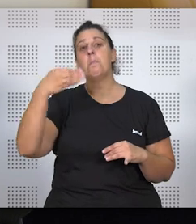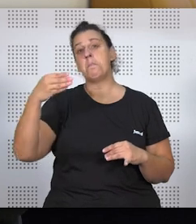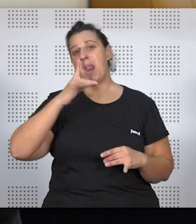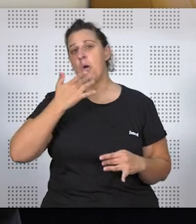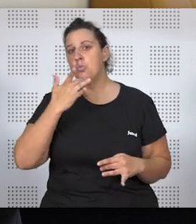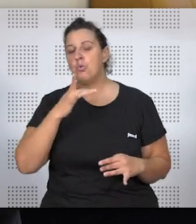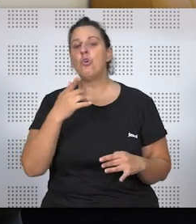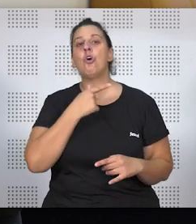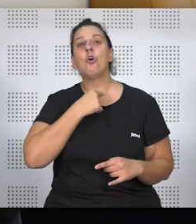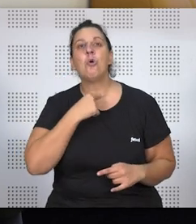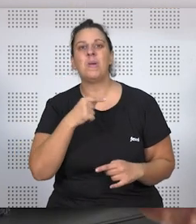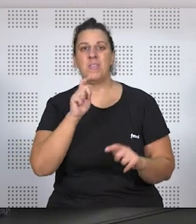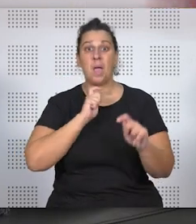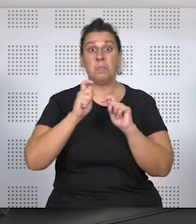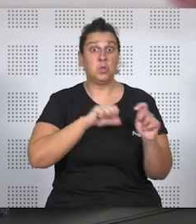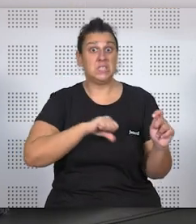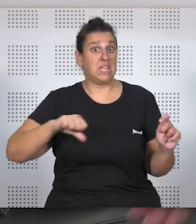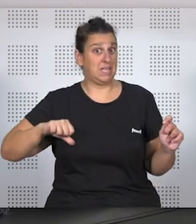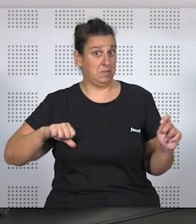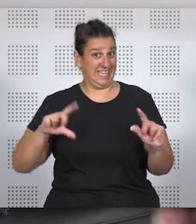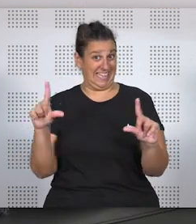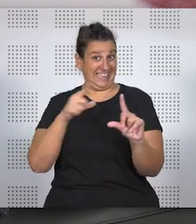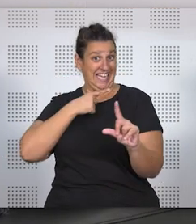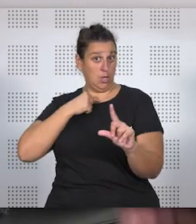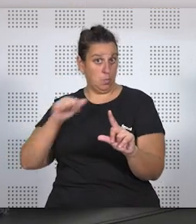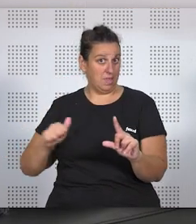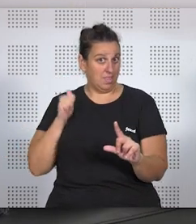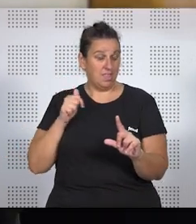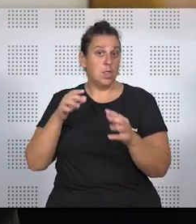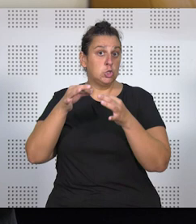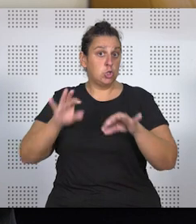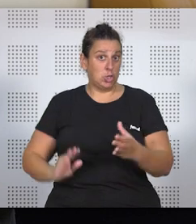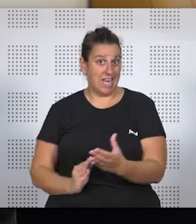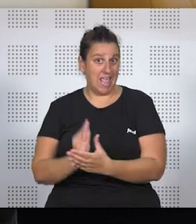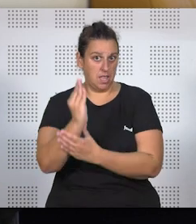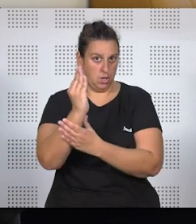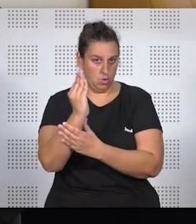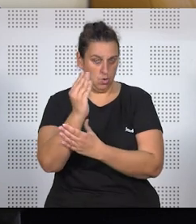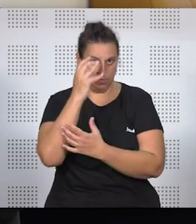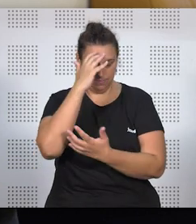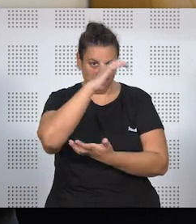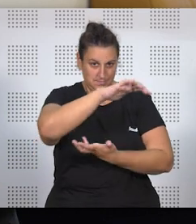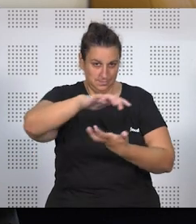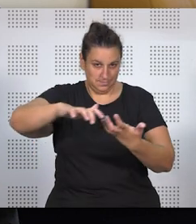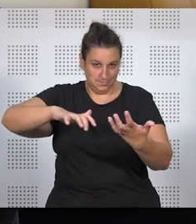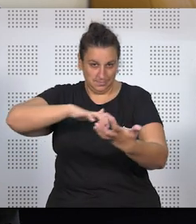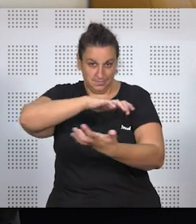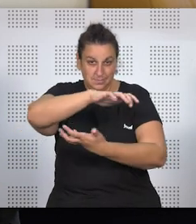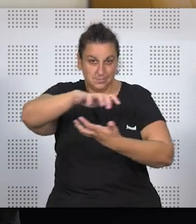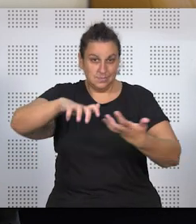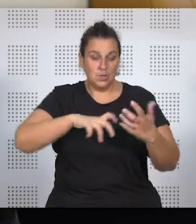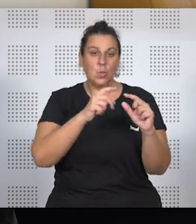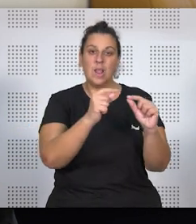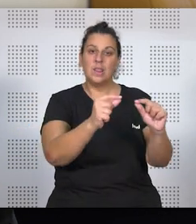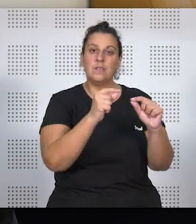periodista muy independiente que decide en la telecomedia, la ficción, tener un hijo soltera, se montó un follón impresionante y abrió el debate